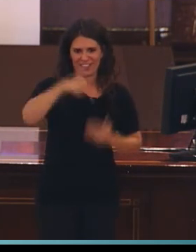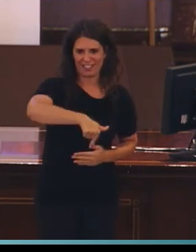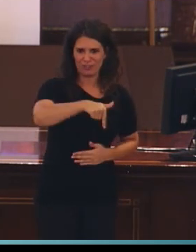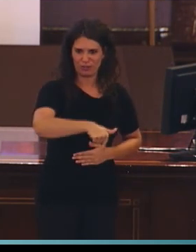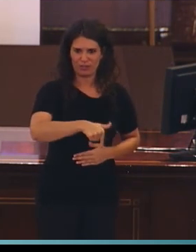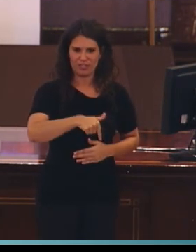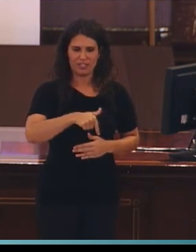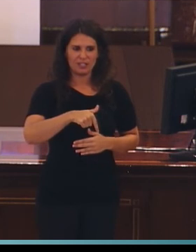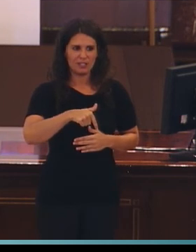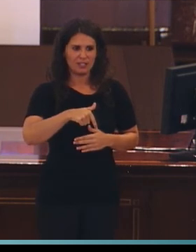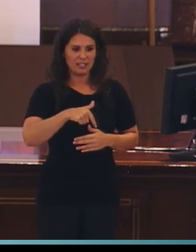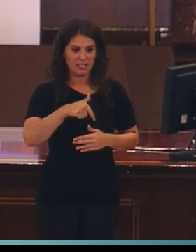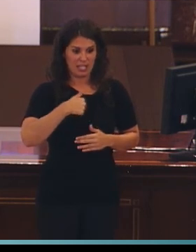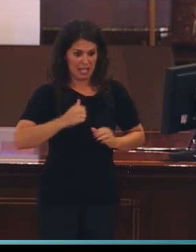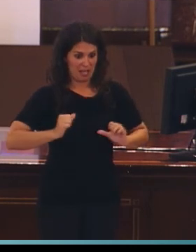iniciarlo.